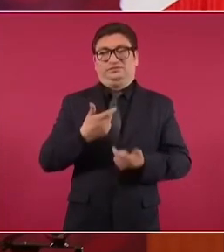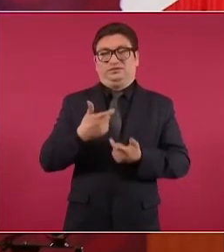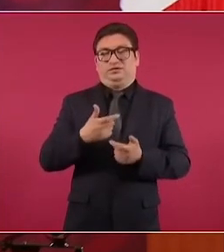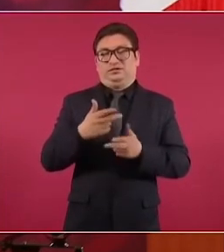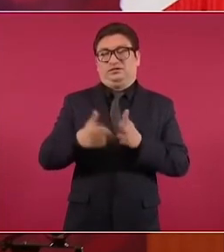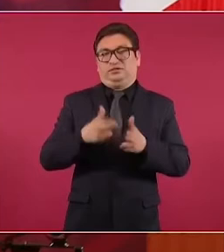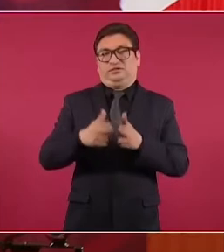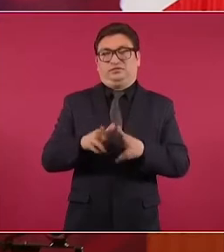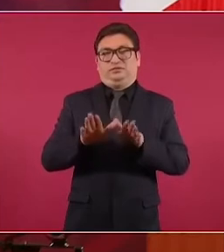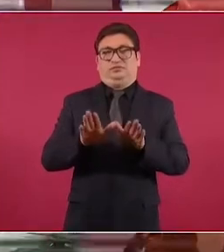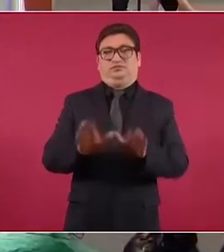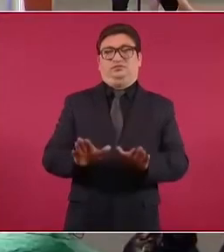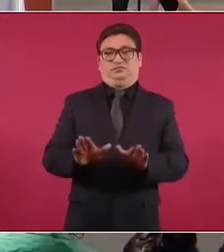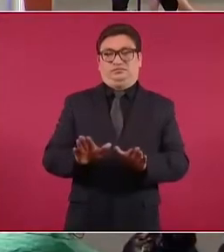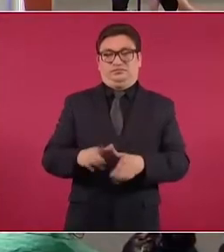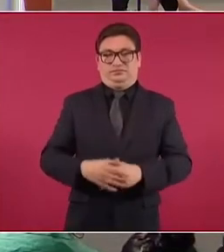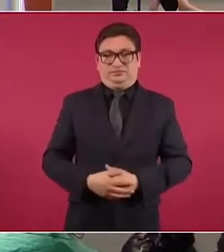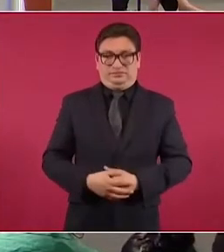parado